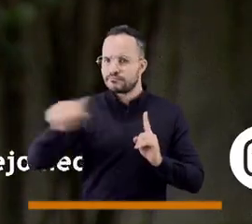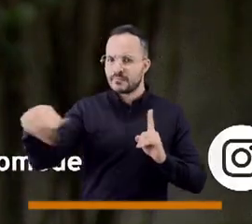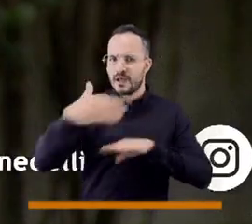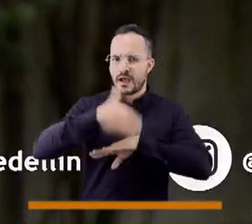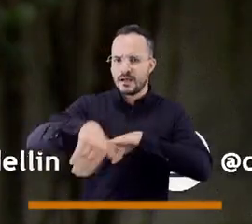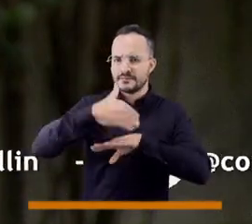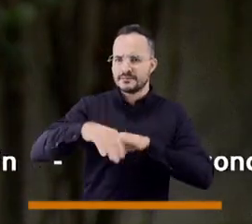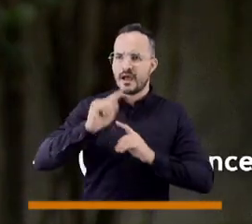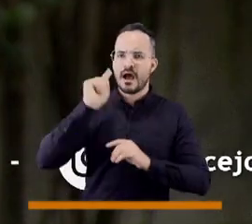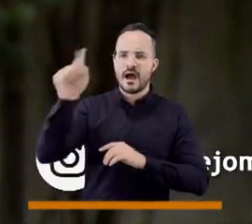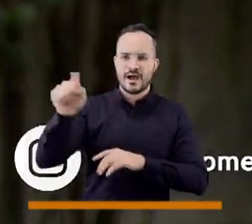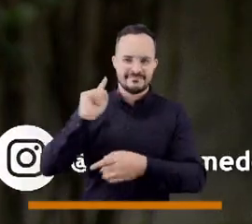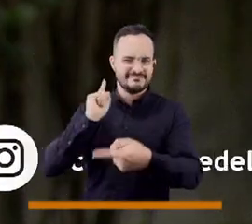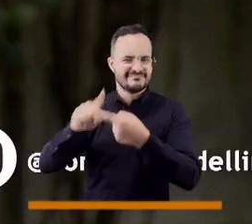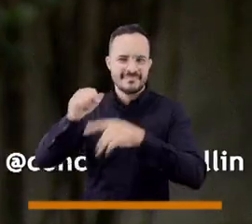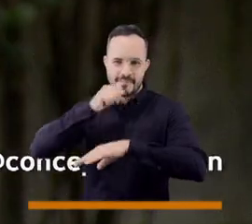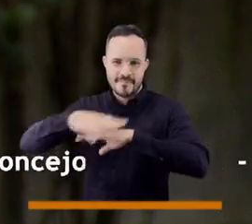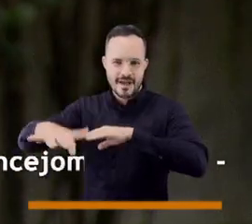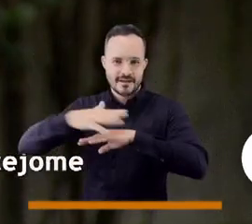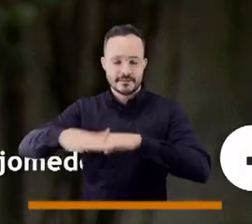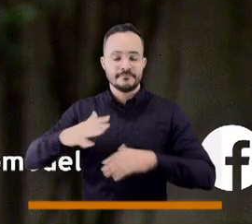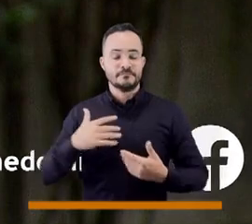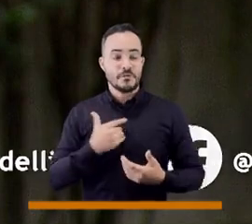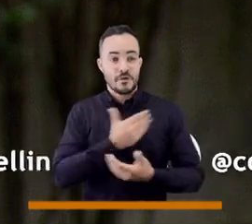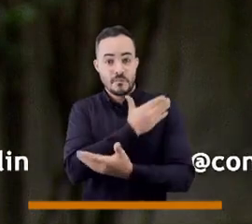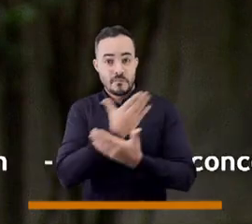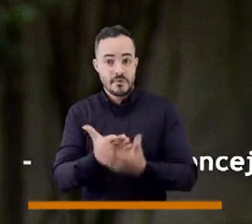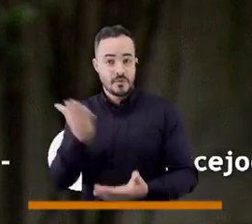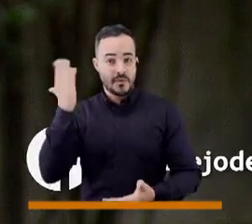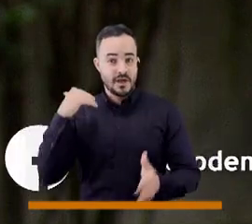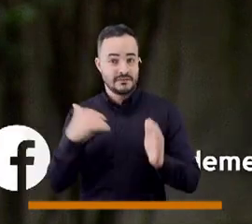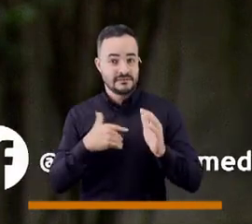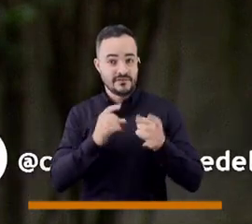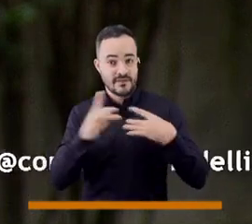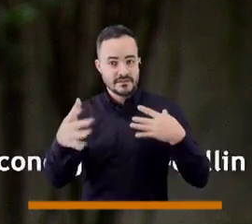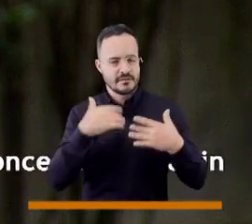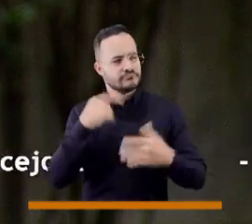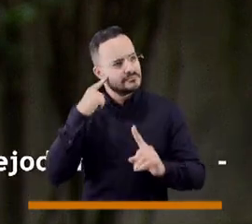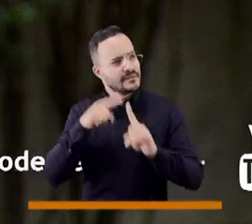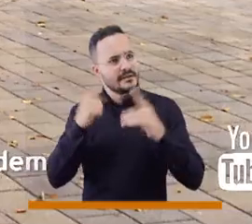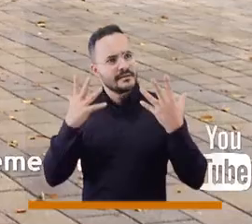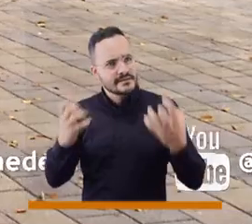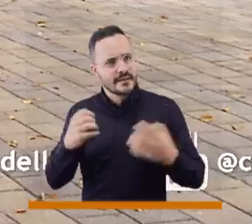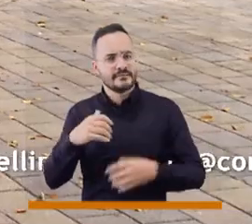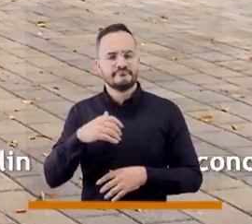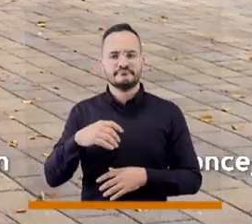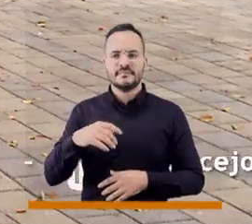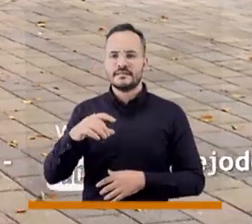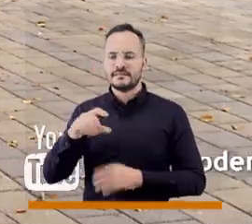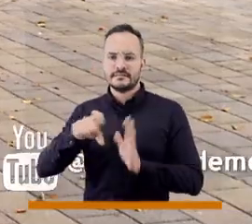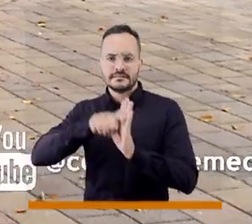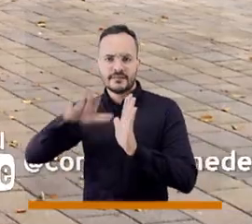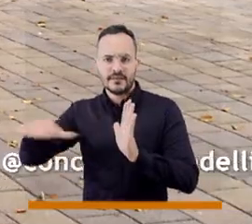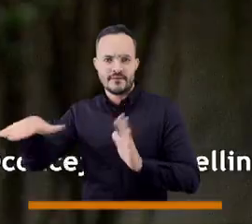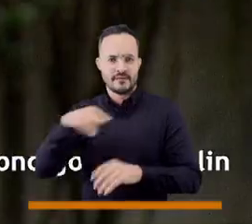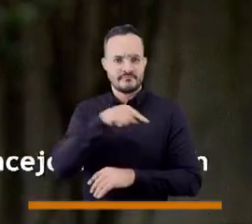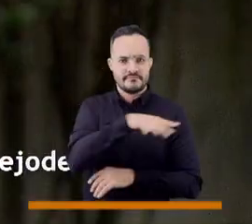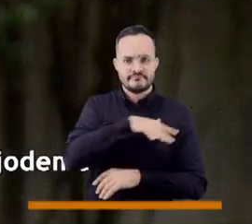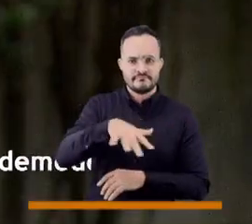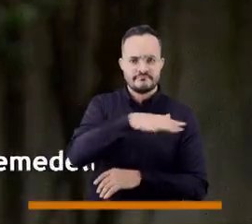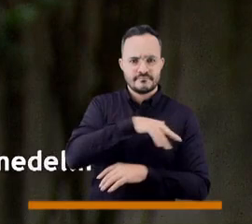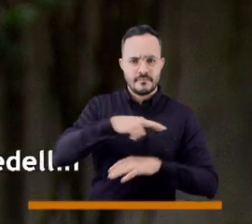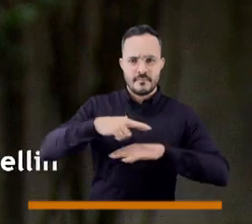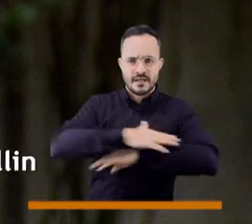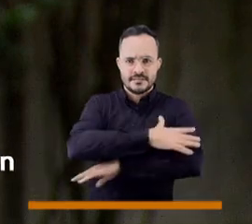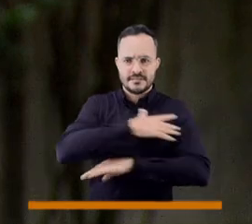2014, cuando apareció el consorcio que hizo la vía que une el Valle de Aburrá con Santa Fe de Antioquia, pues pareciera que sus intereses